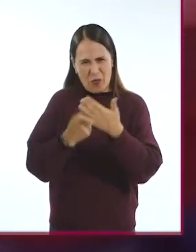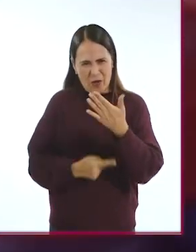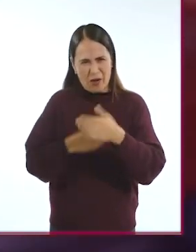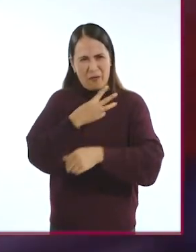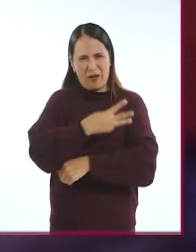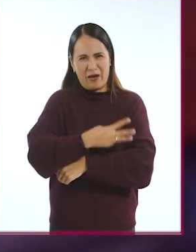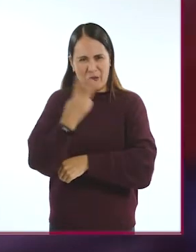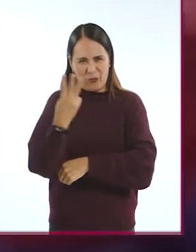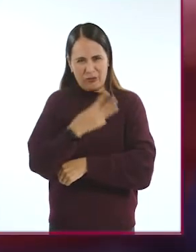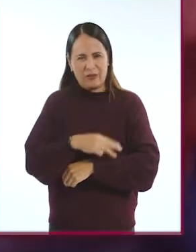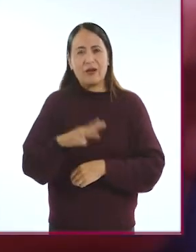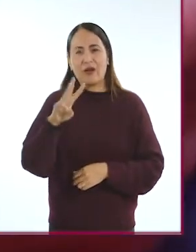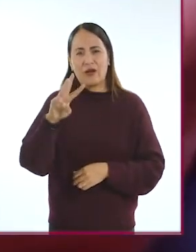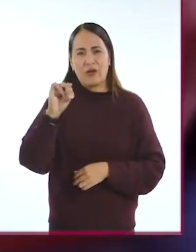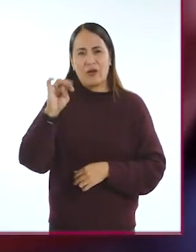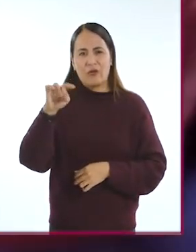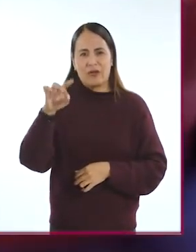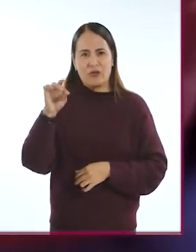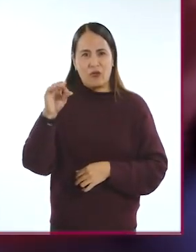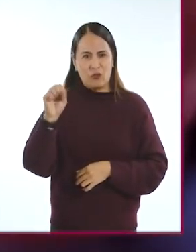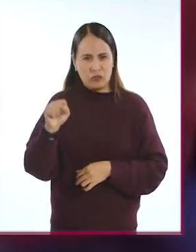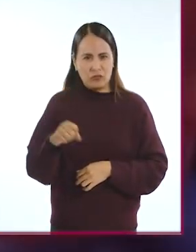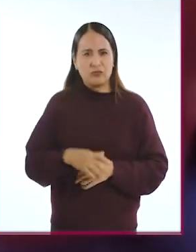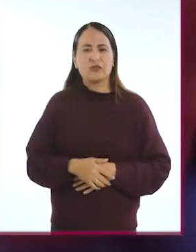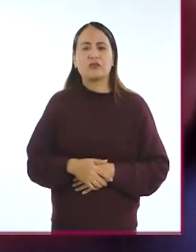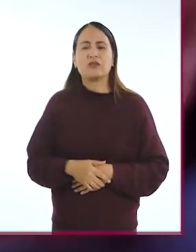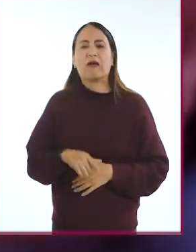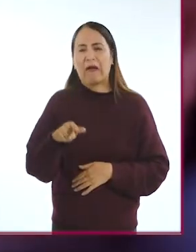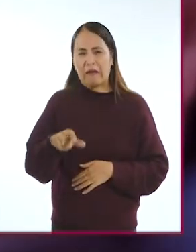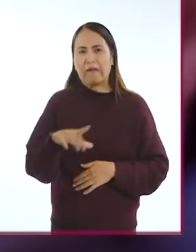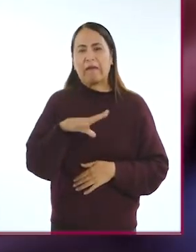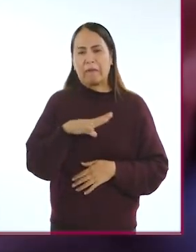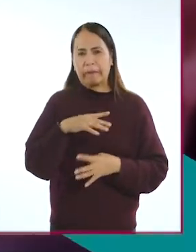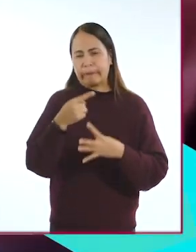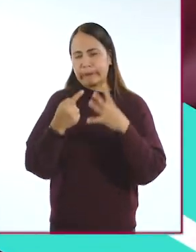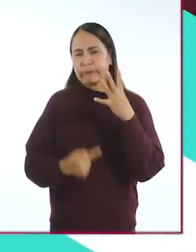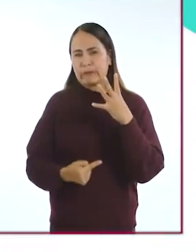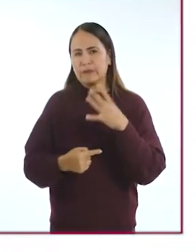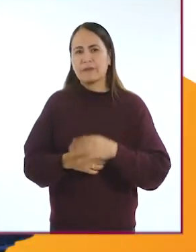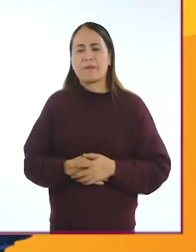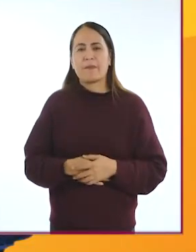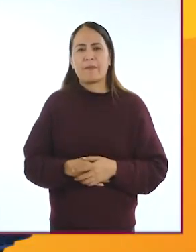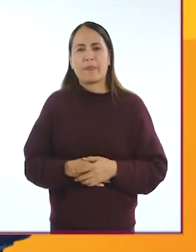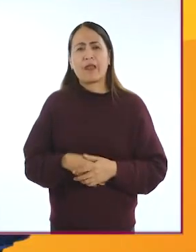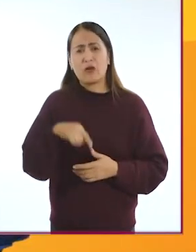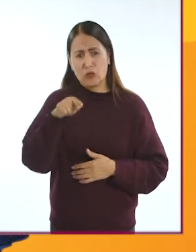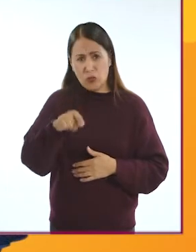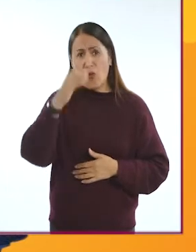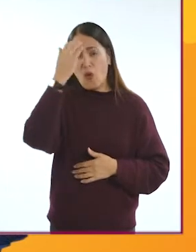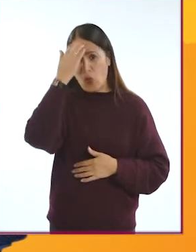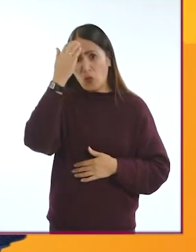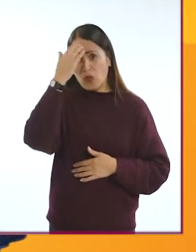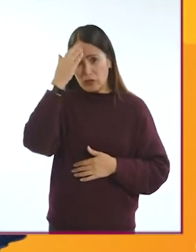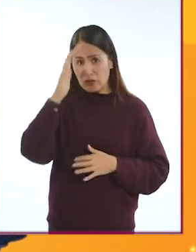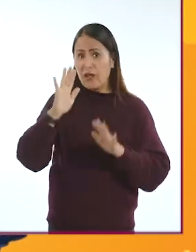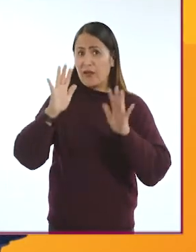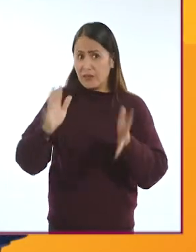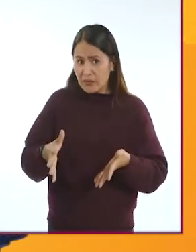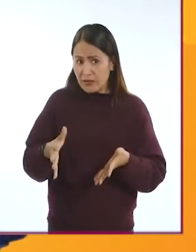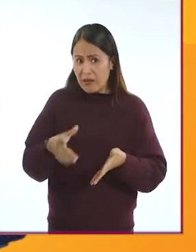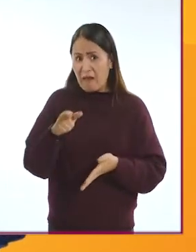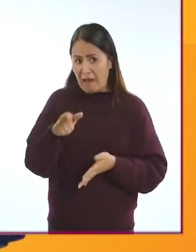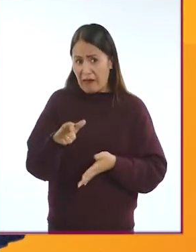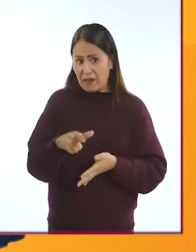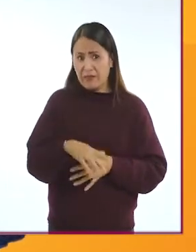lo que les proporciona a los jugadores toda la gama de juegos que existen en la actualidad. ¿Ya conocías este tipo de tecnología